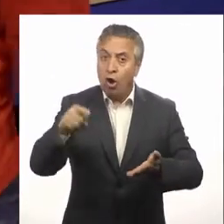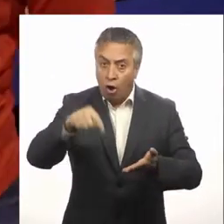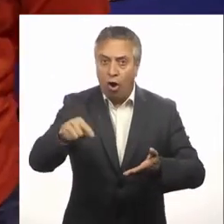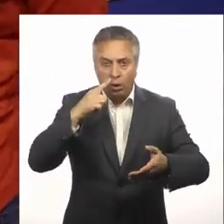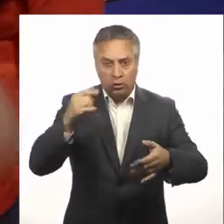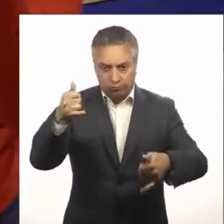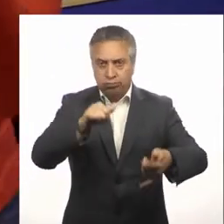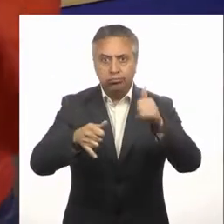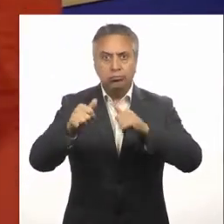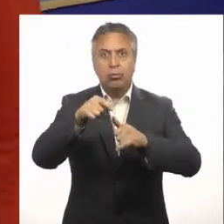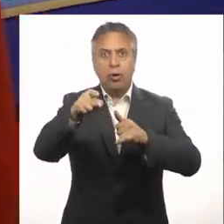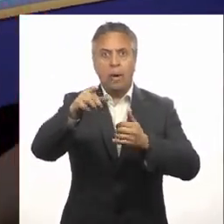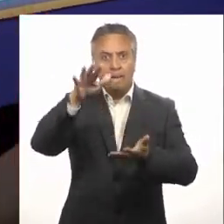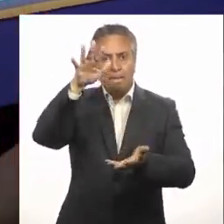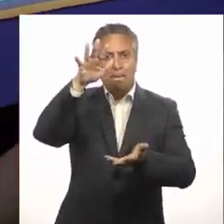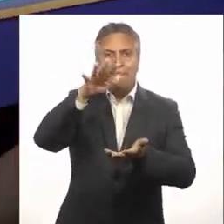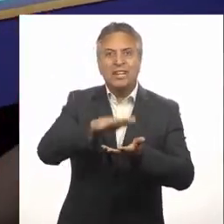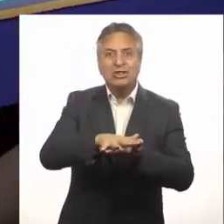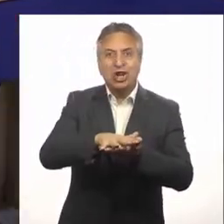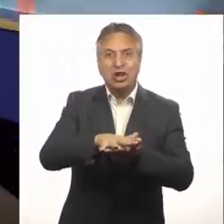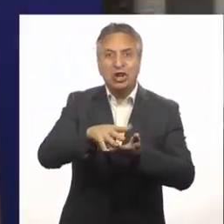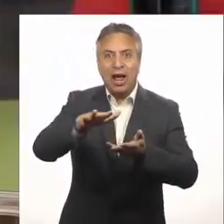la presión hidrostática. ¡Acompáñame!